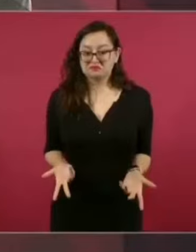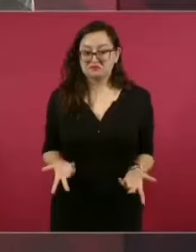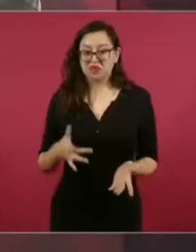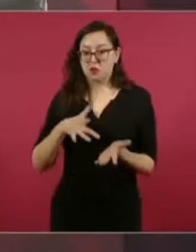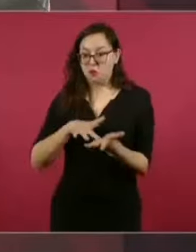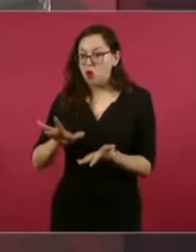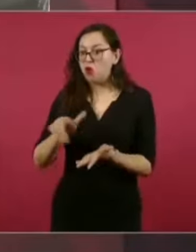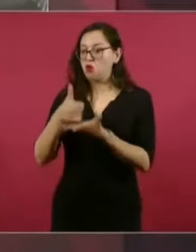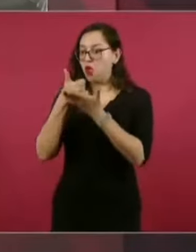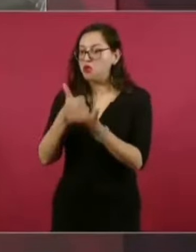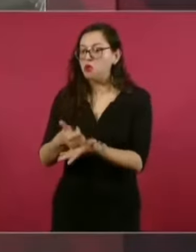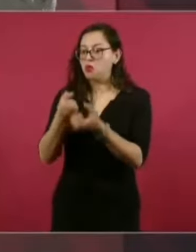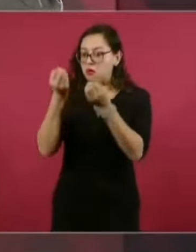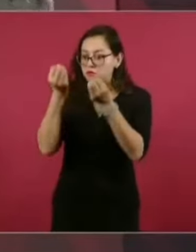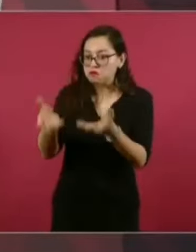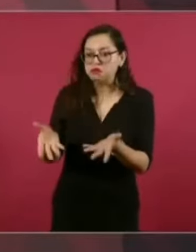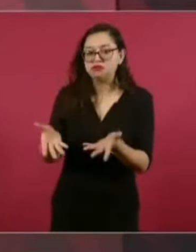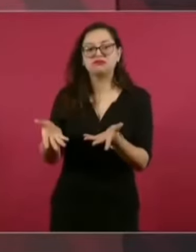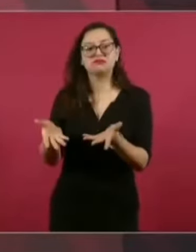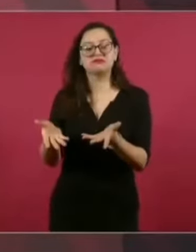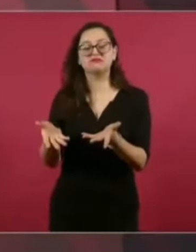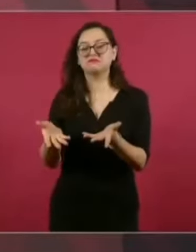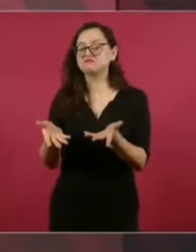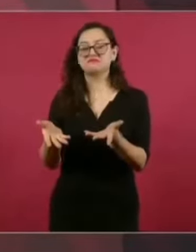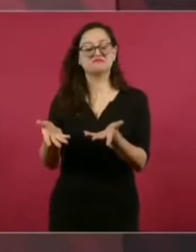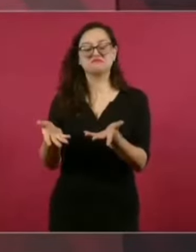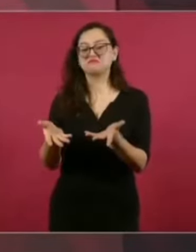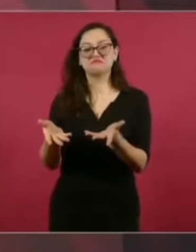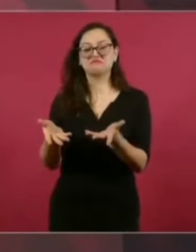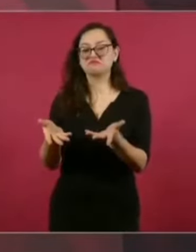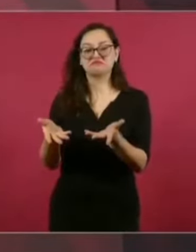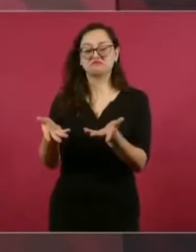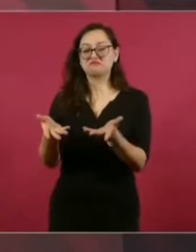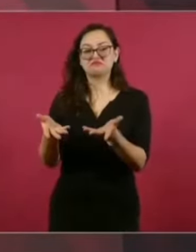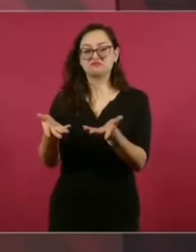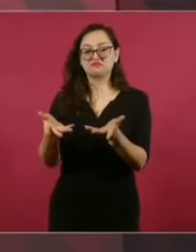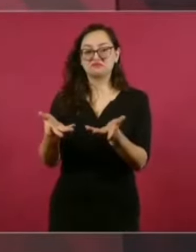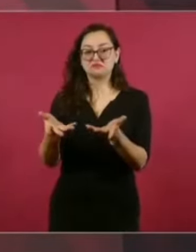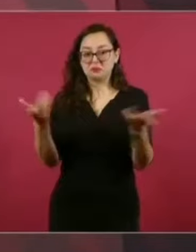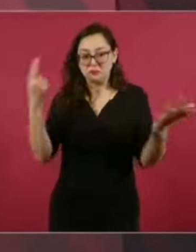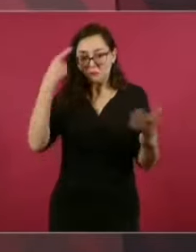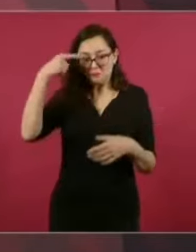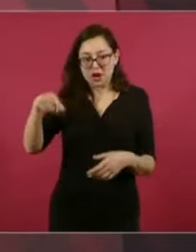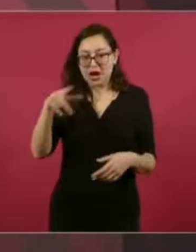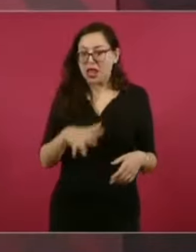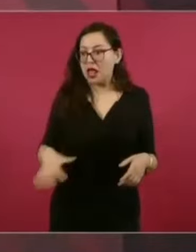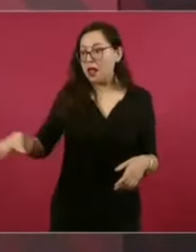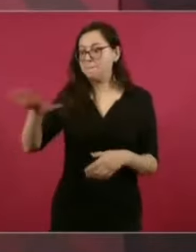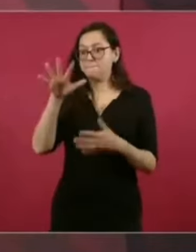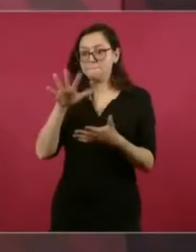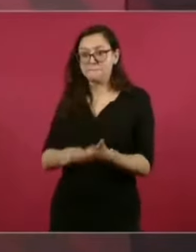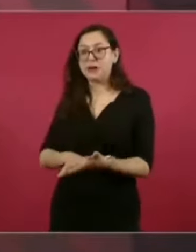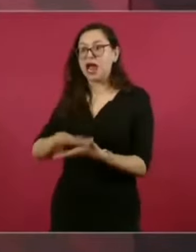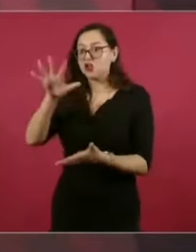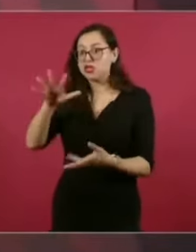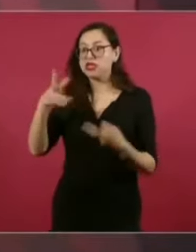a que la mayoría de los mexicanos